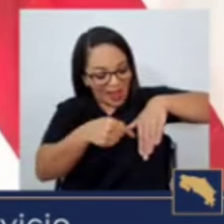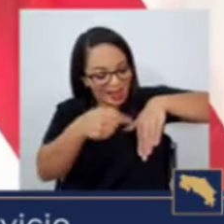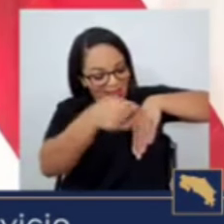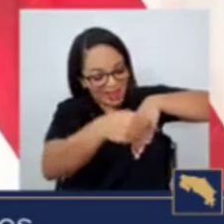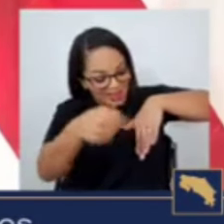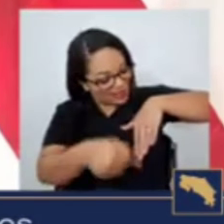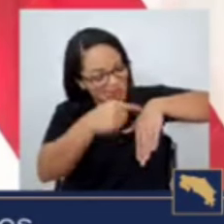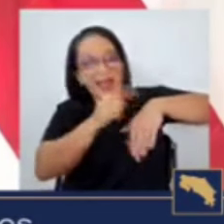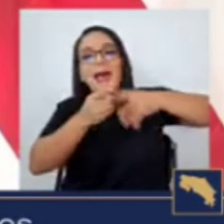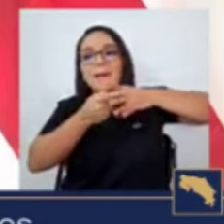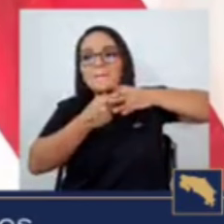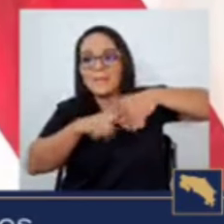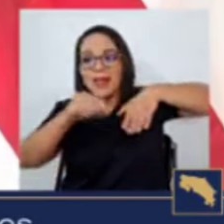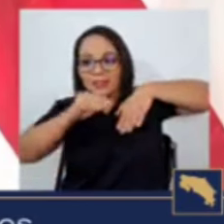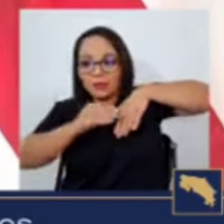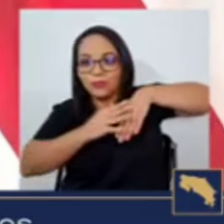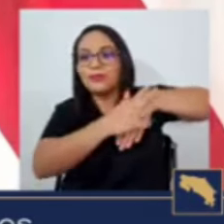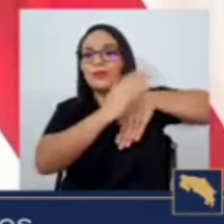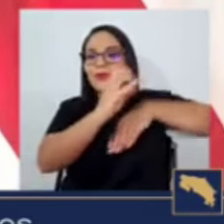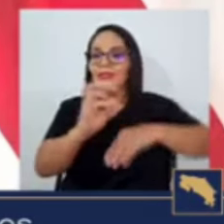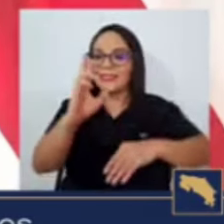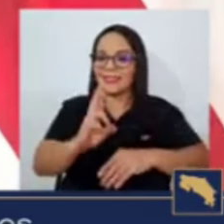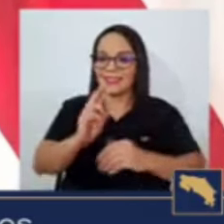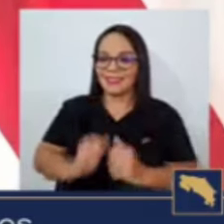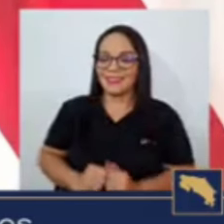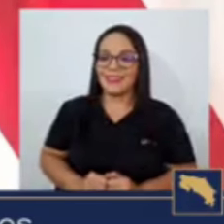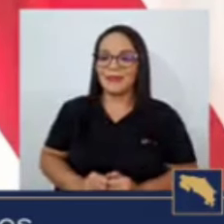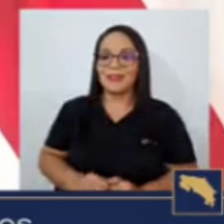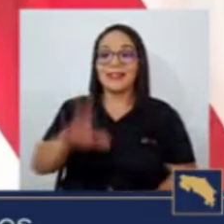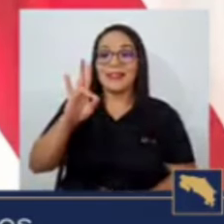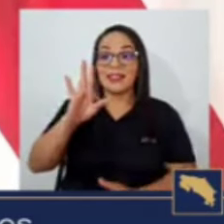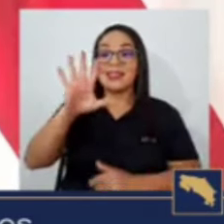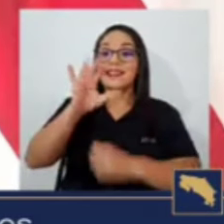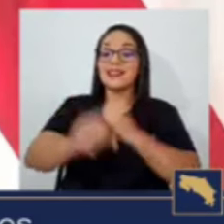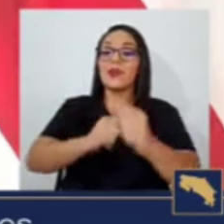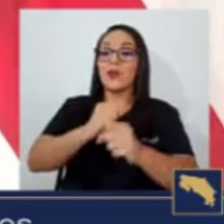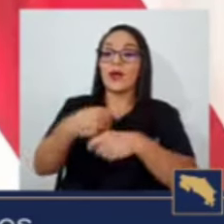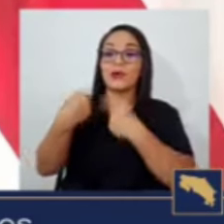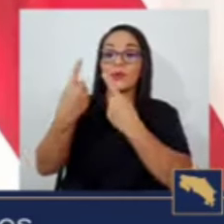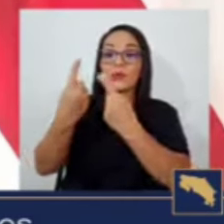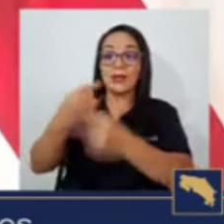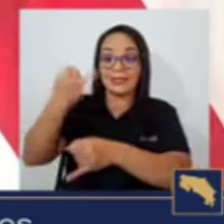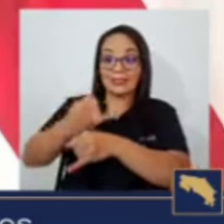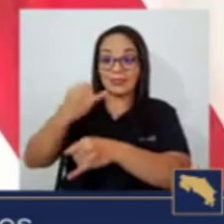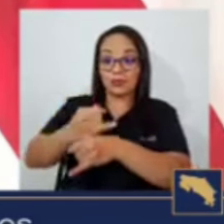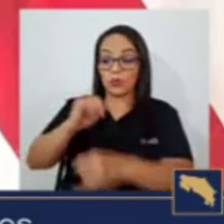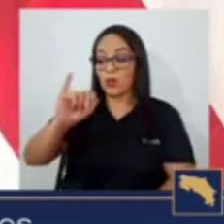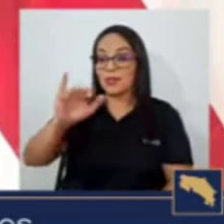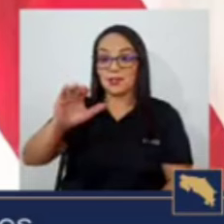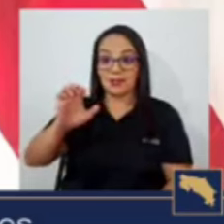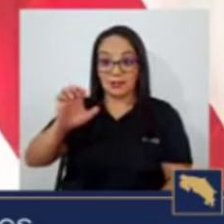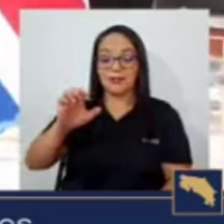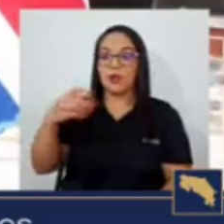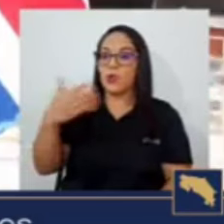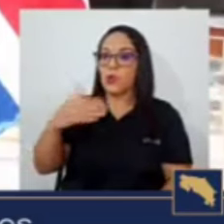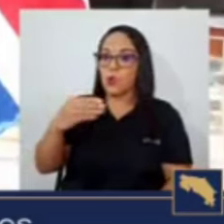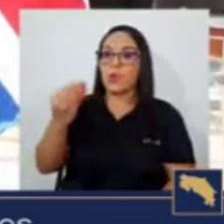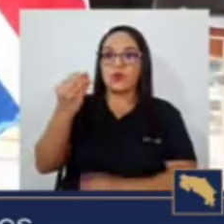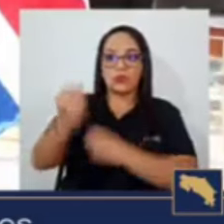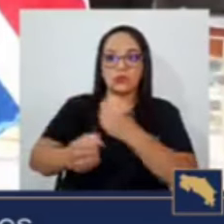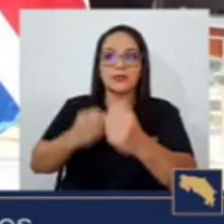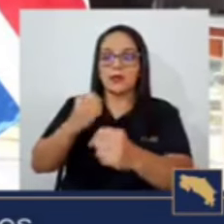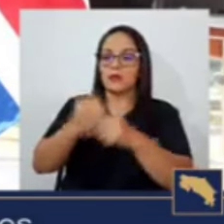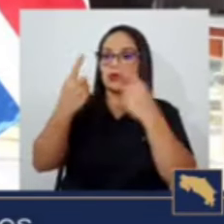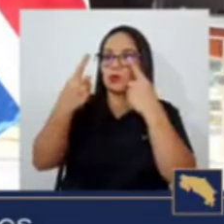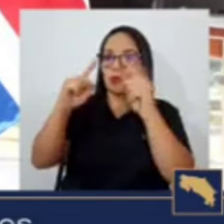donde empieza Costa Rica. 75 años de ICE, por muchos años fue una institución que transformó este país,